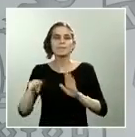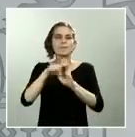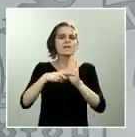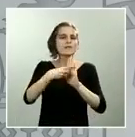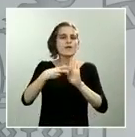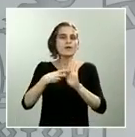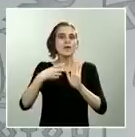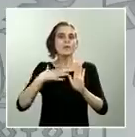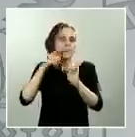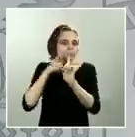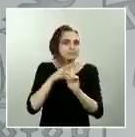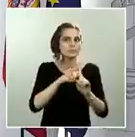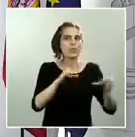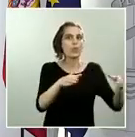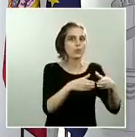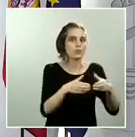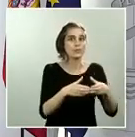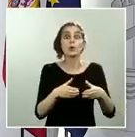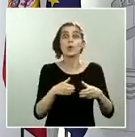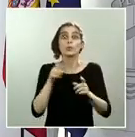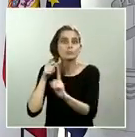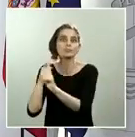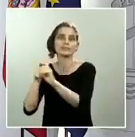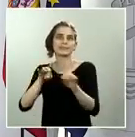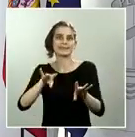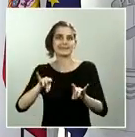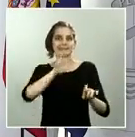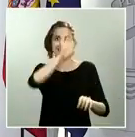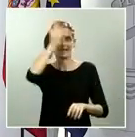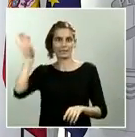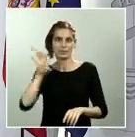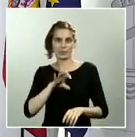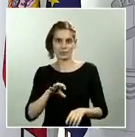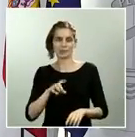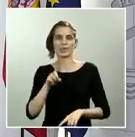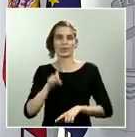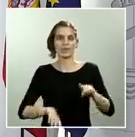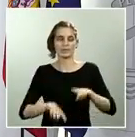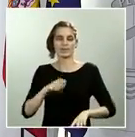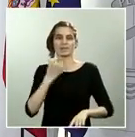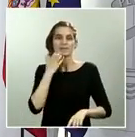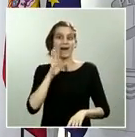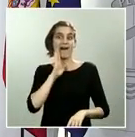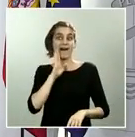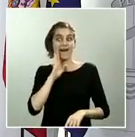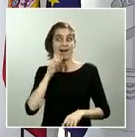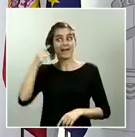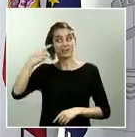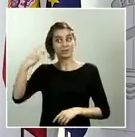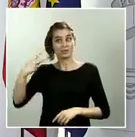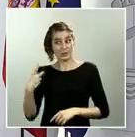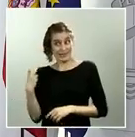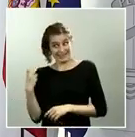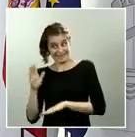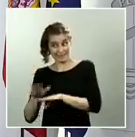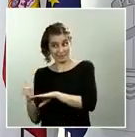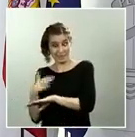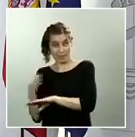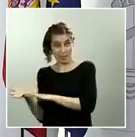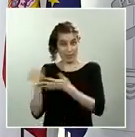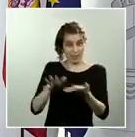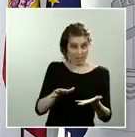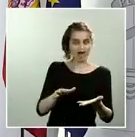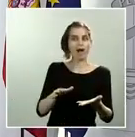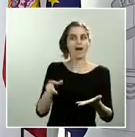territorios donde se cumplan algunos de estos elementos. Por eso, el Gobierno jamás se va a anticipar a ninguna